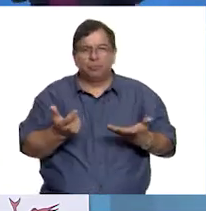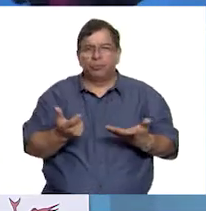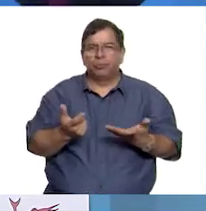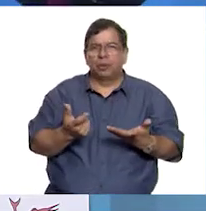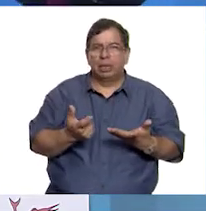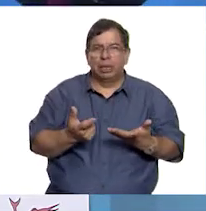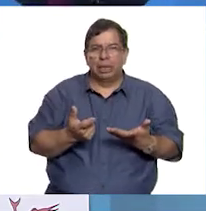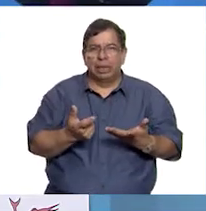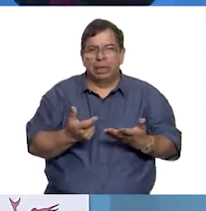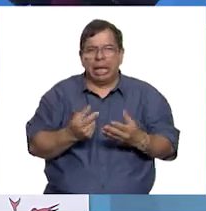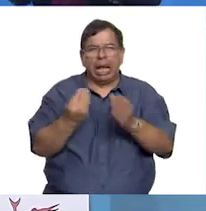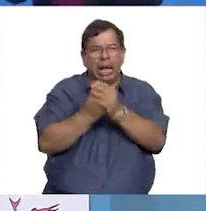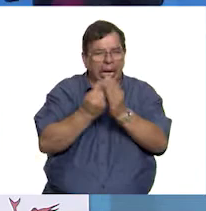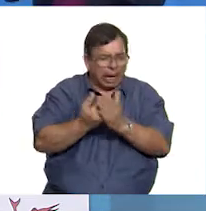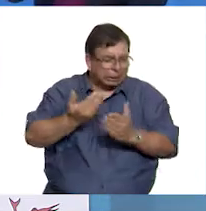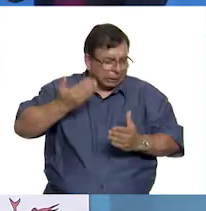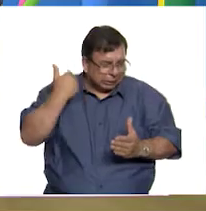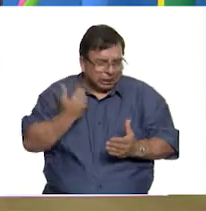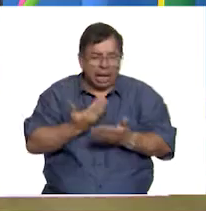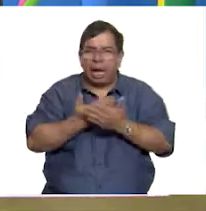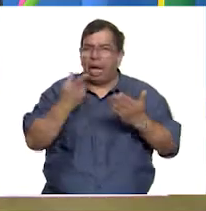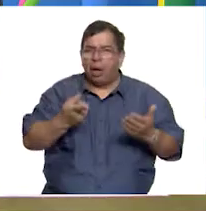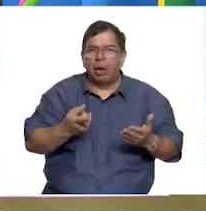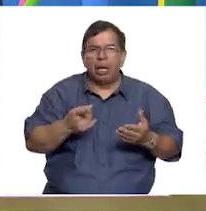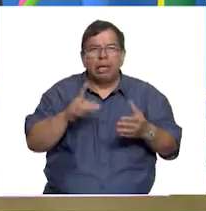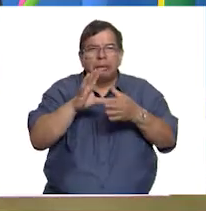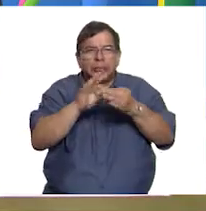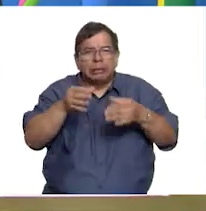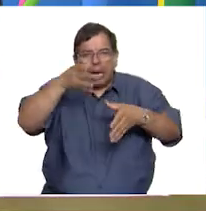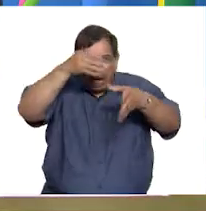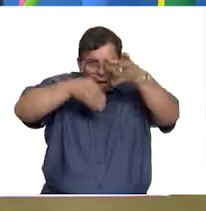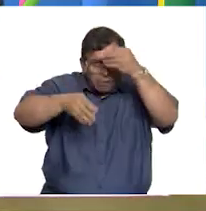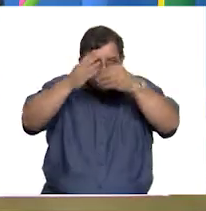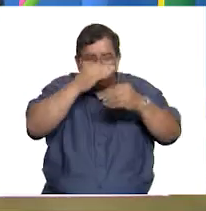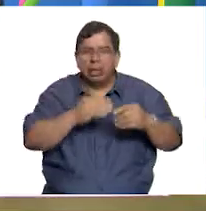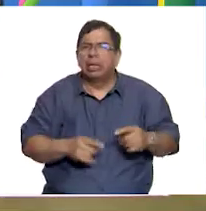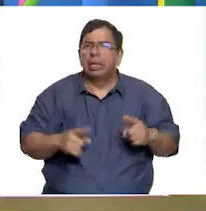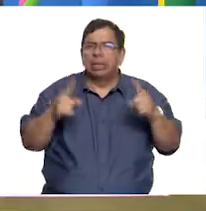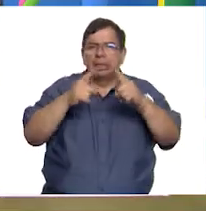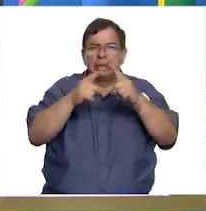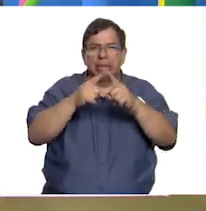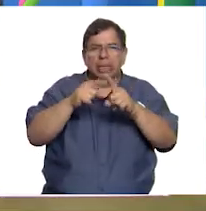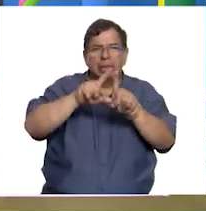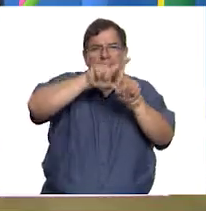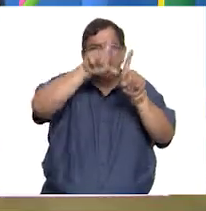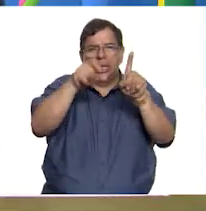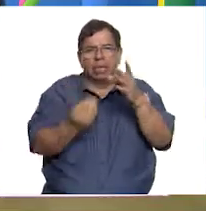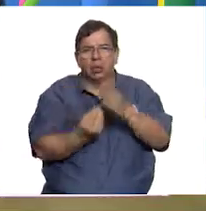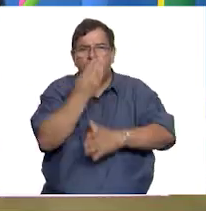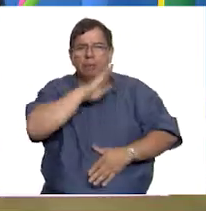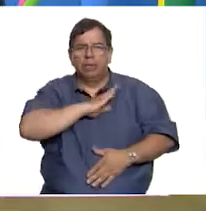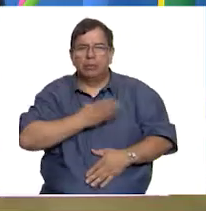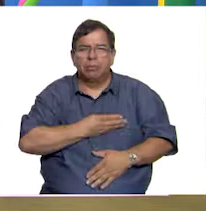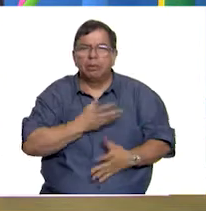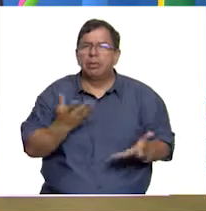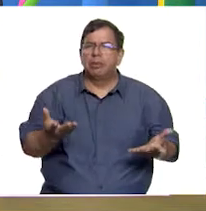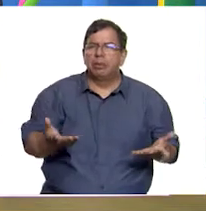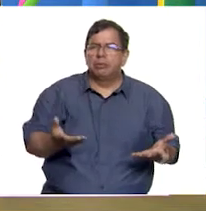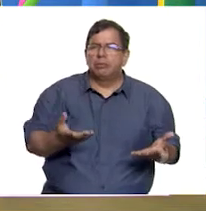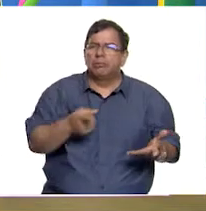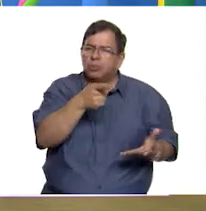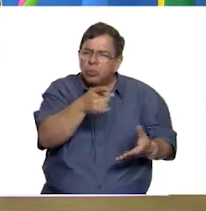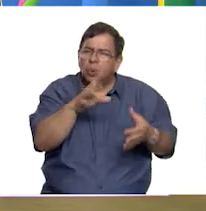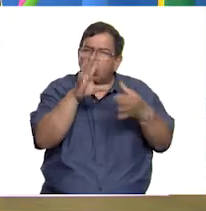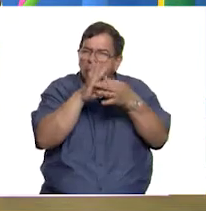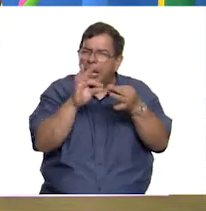que tanto la clase pasada como en esta hemos estado aprendiendo sobre la iglesia en la Nueva España y nos gustaría que nos cuentes un